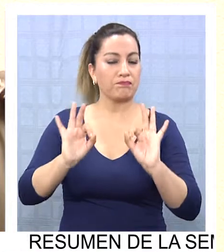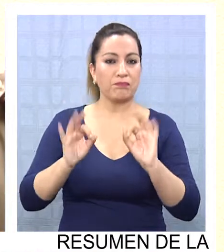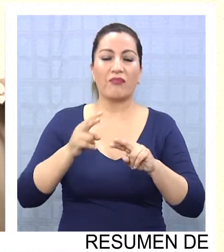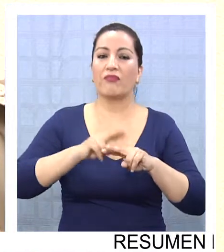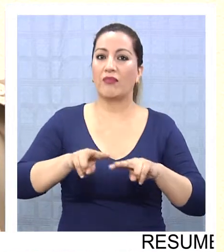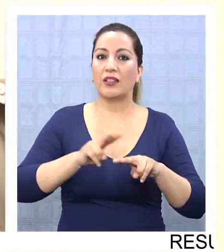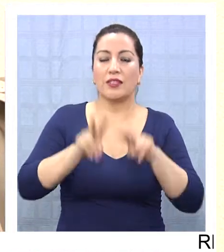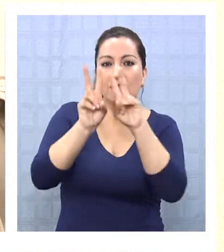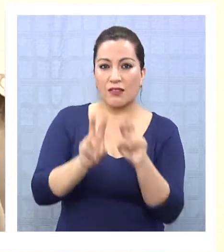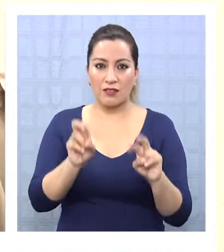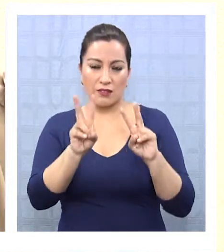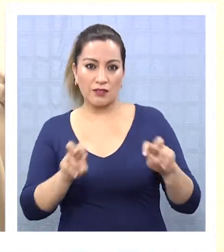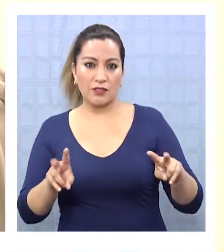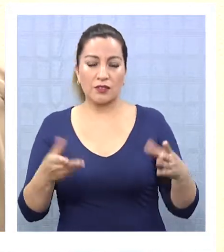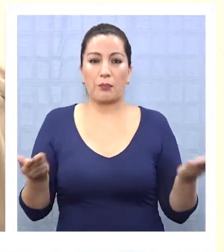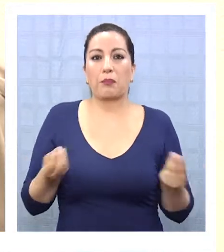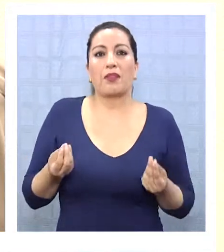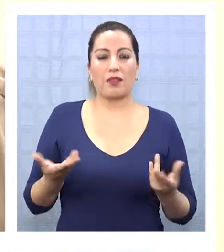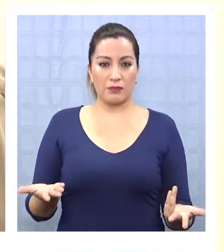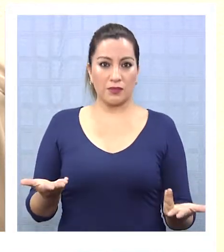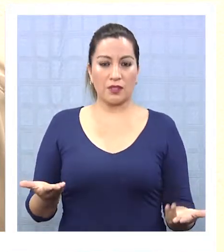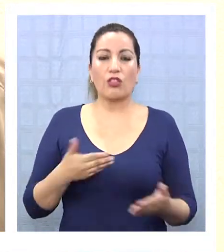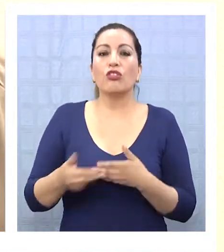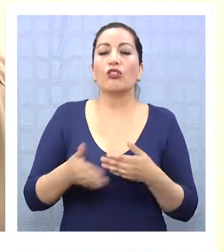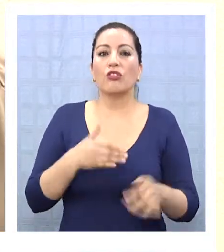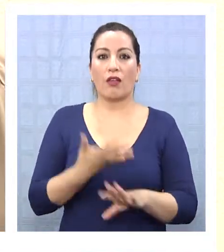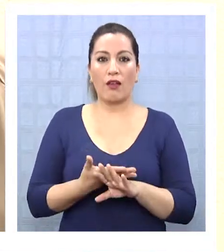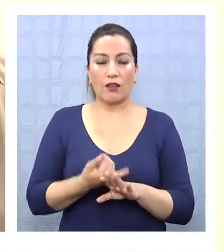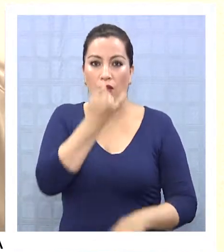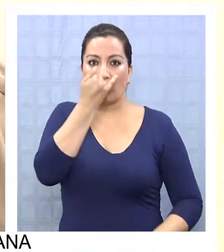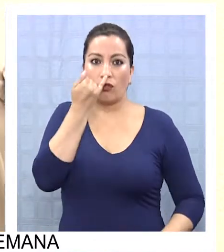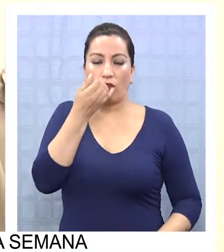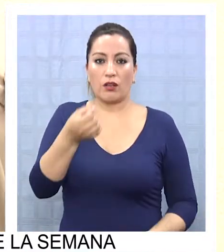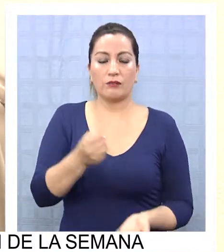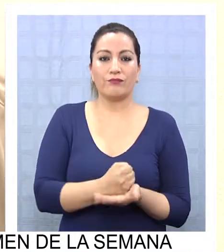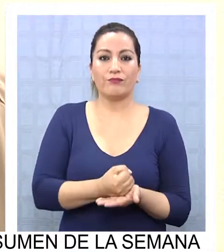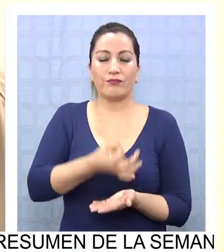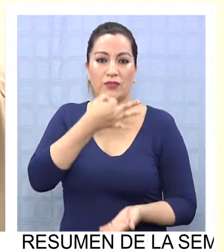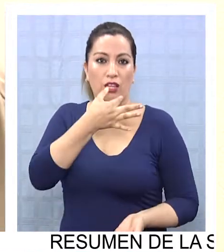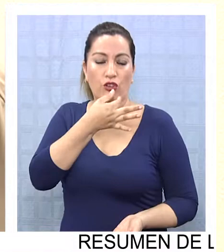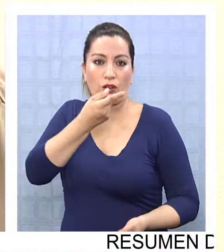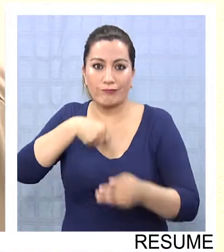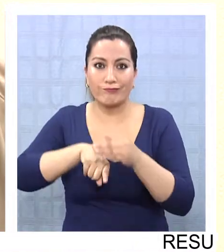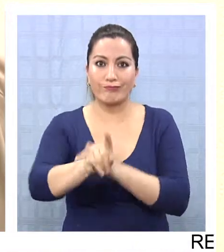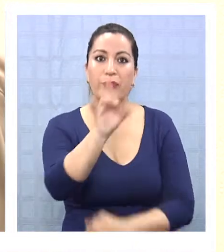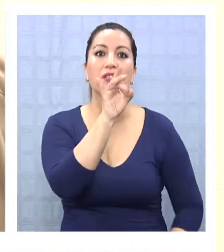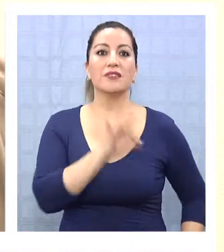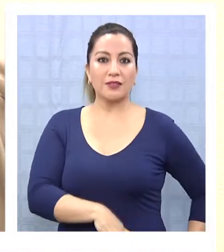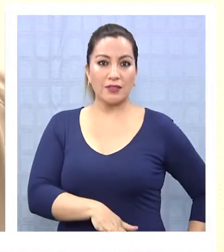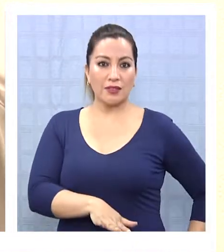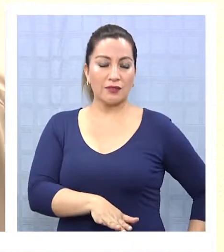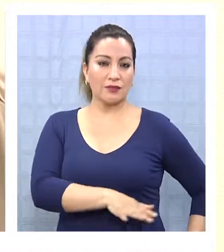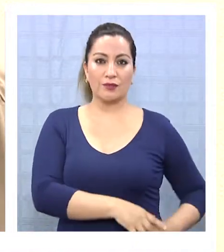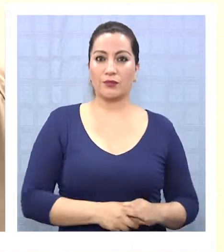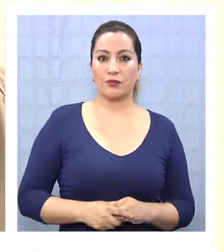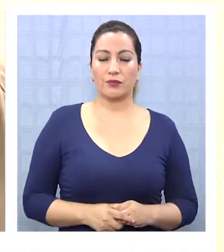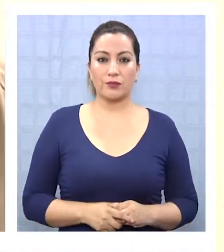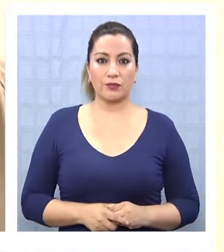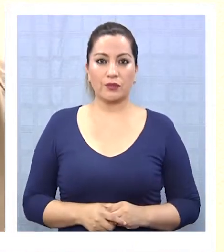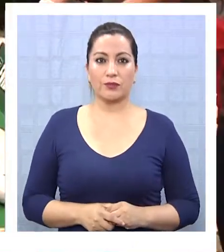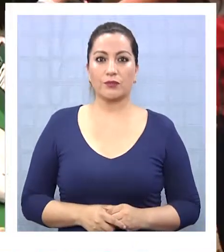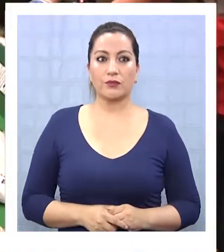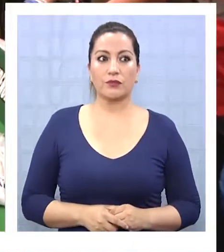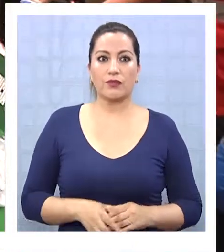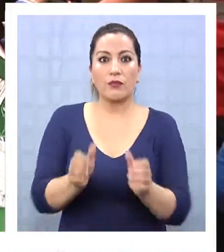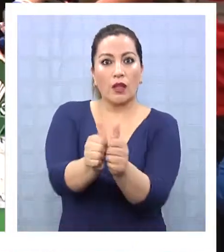proceder a hacer la indagación y a ver las líneas investigativas para ver de dónde está y por dónde está ingresando, cierto, y qué origen es la organización criminal